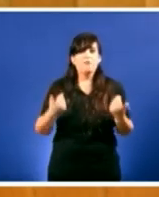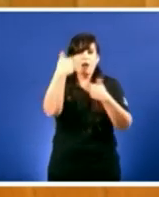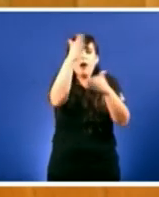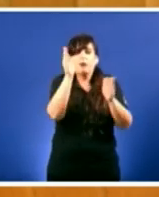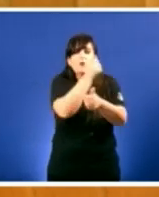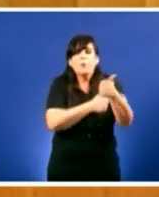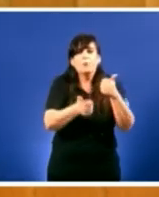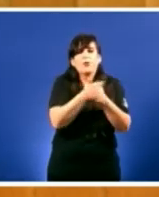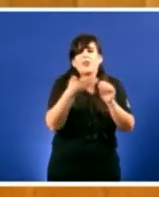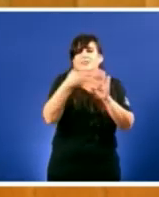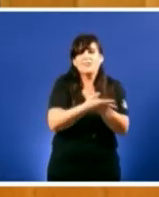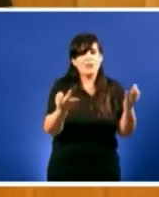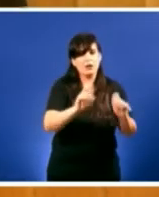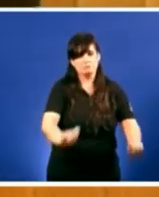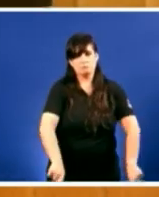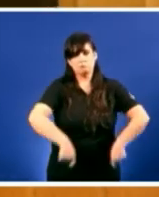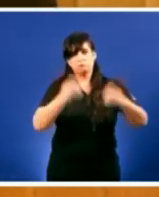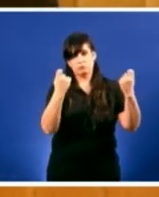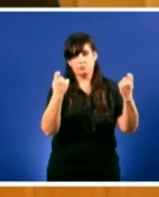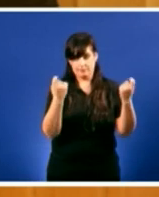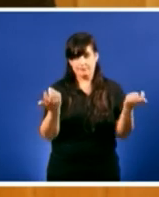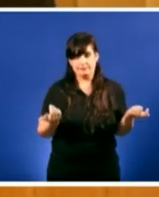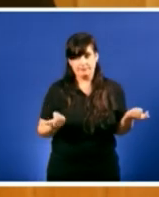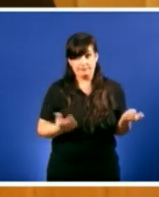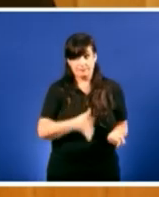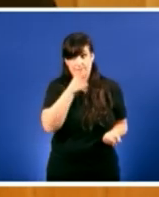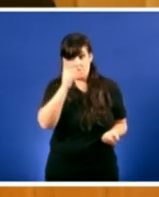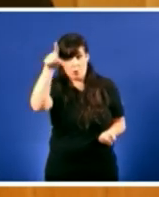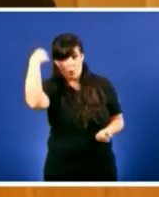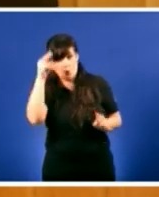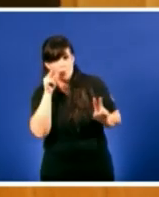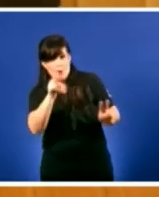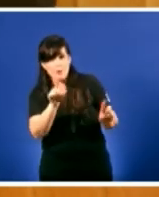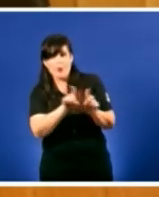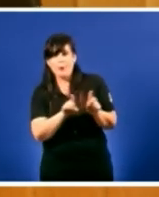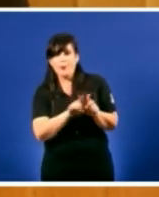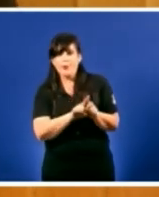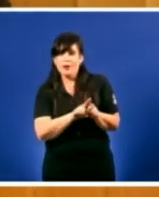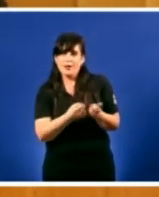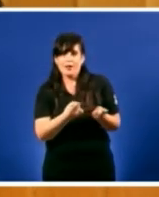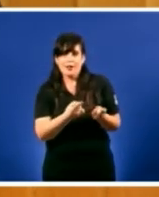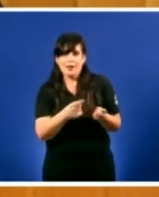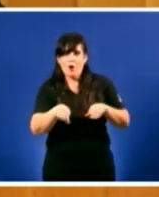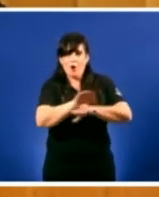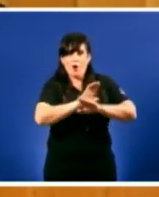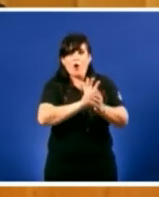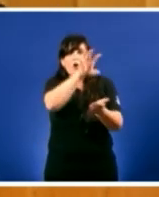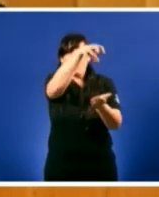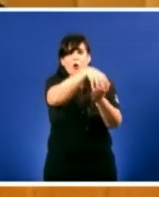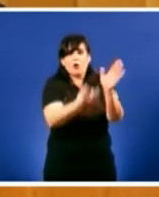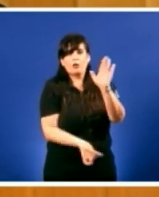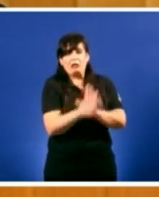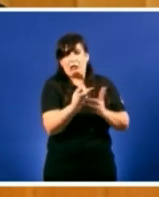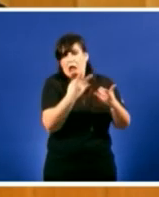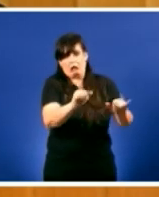na súa demolición quizá por iso para vostede a nosa cultura non mereza nin tan siquera unha consellería o recorte